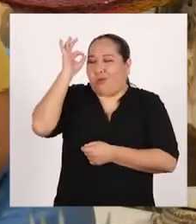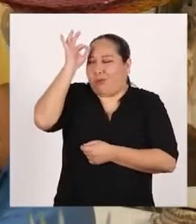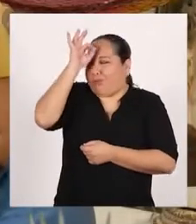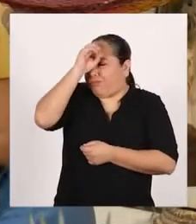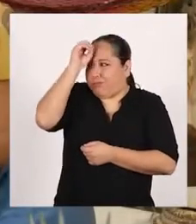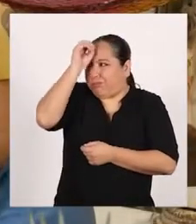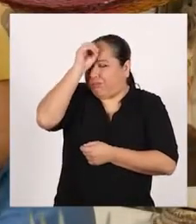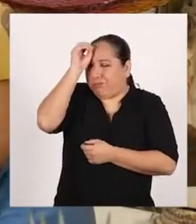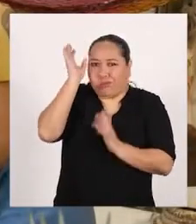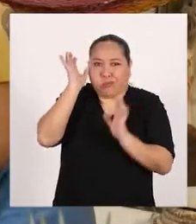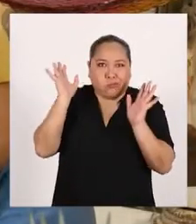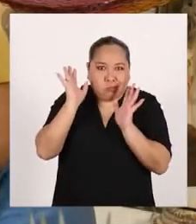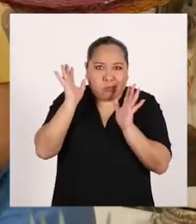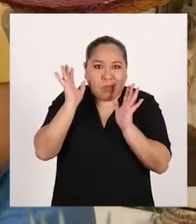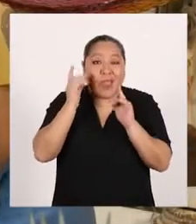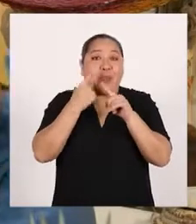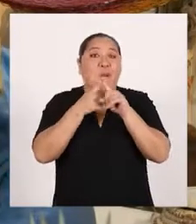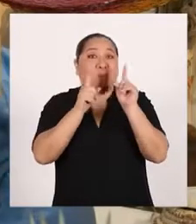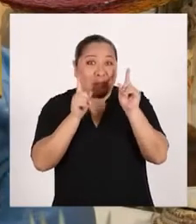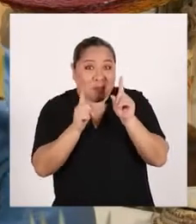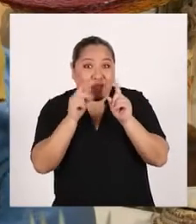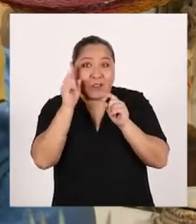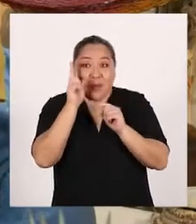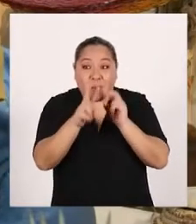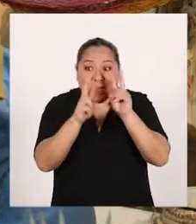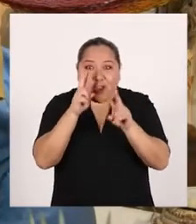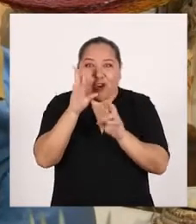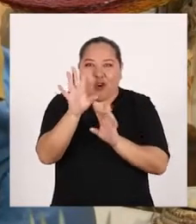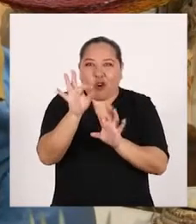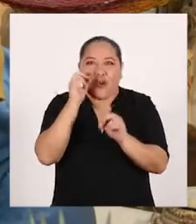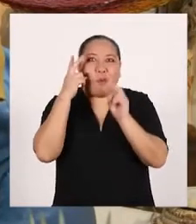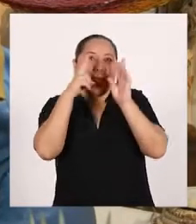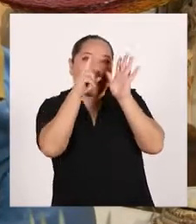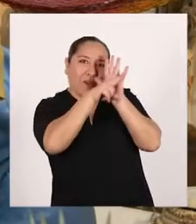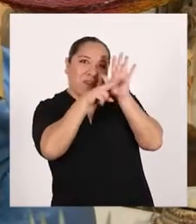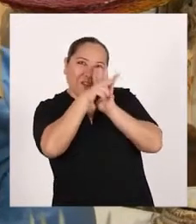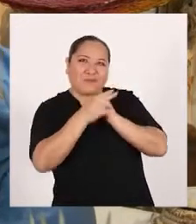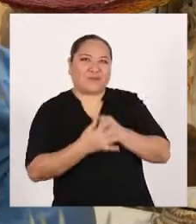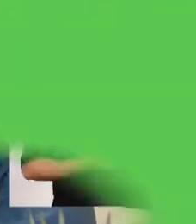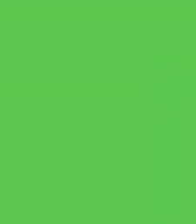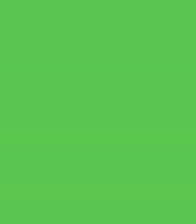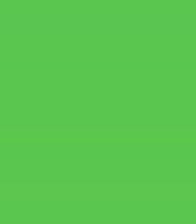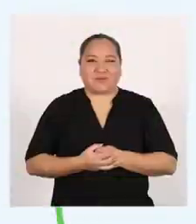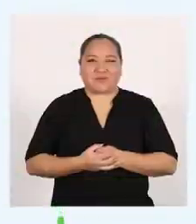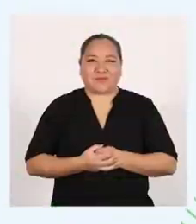sabía Pero miren, lo descubrí viendo este video